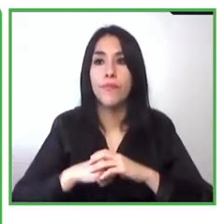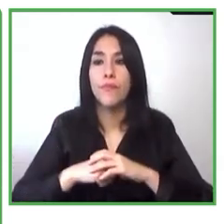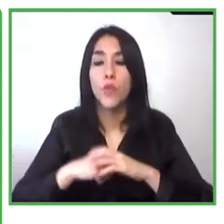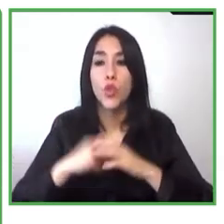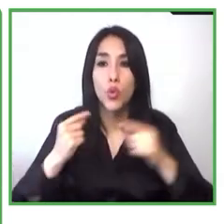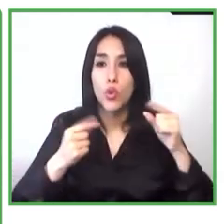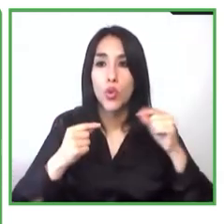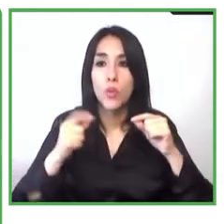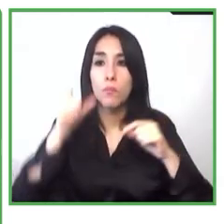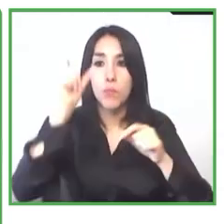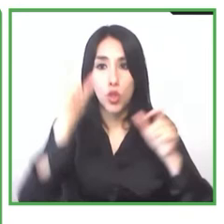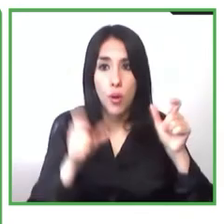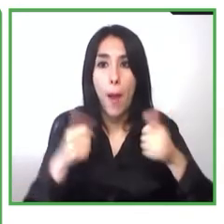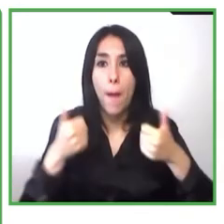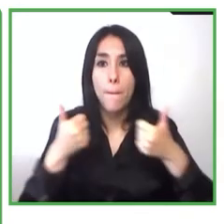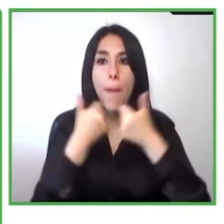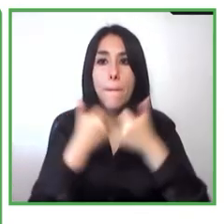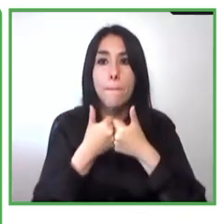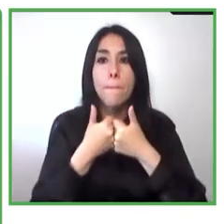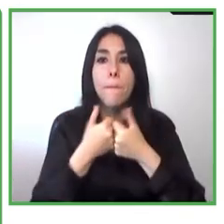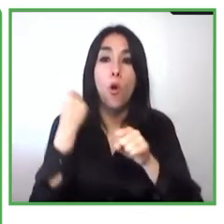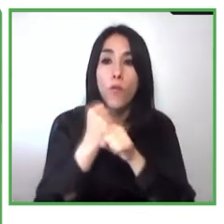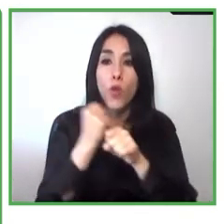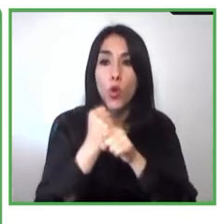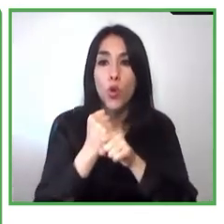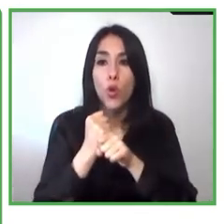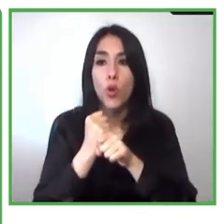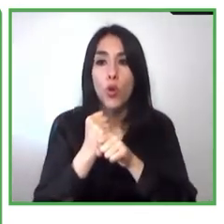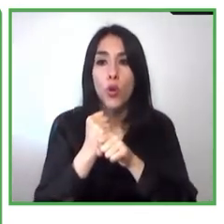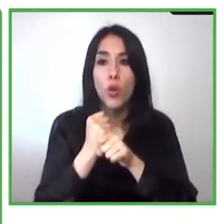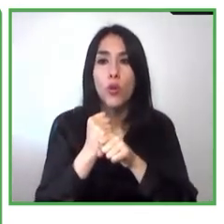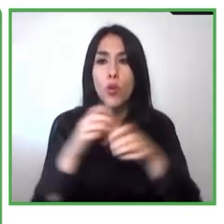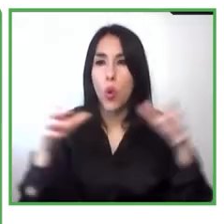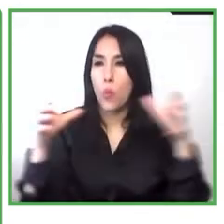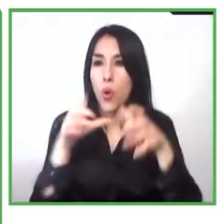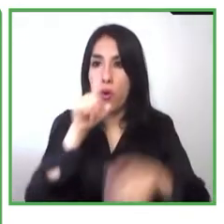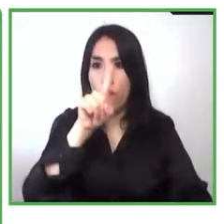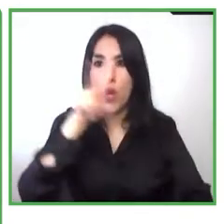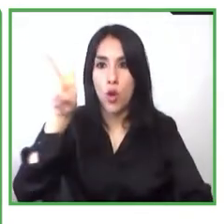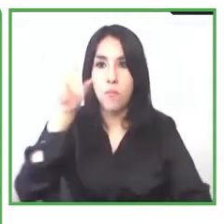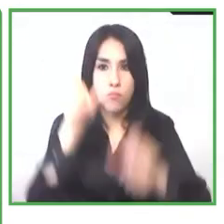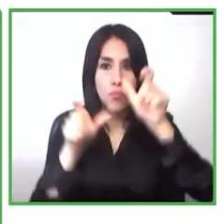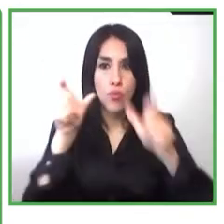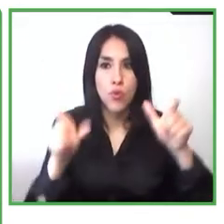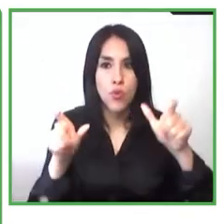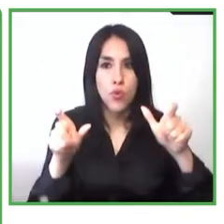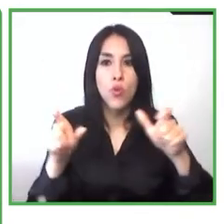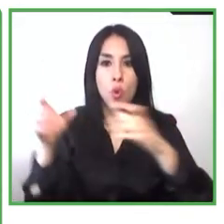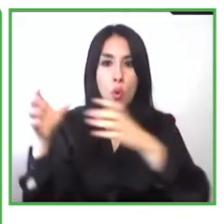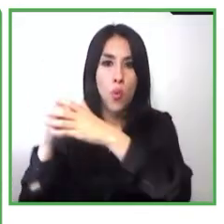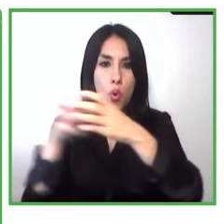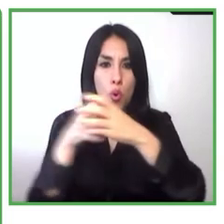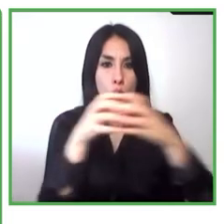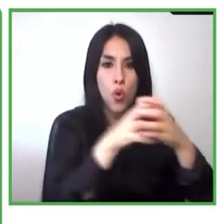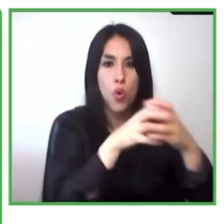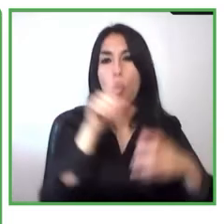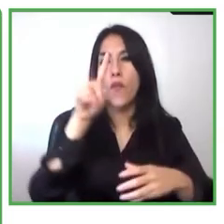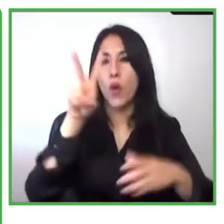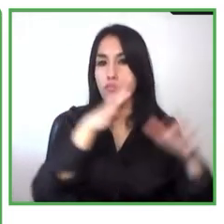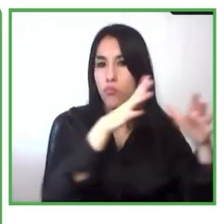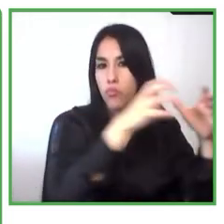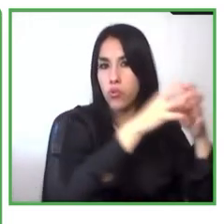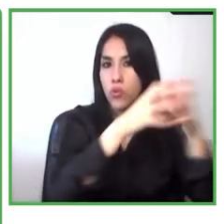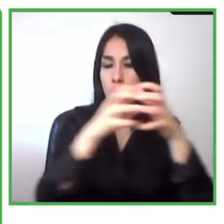personas con distintas discapacidades ambos grupos y fuimos aprendiendo fuimos viendo qué servía qué nos servía cómo se lograba un mayor